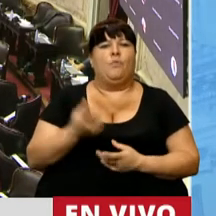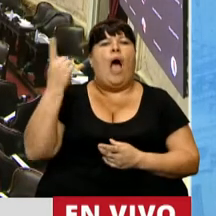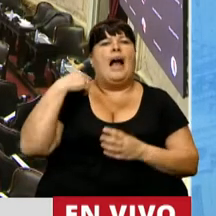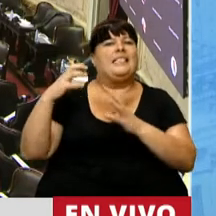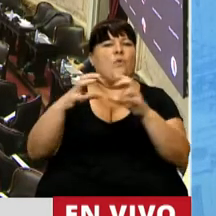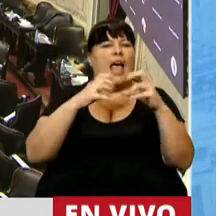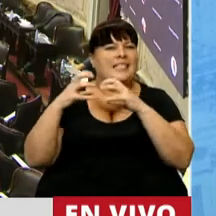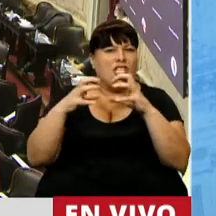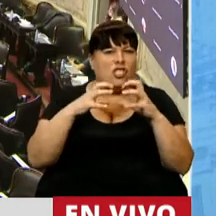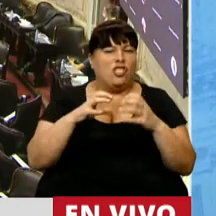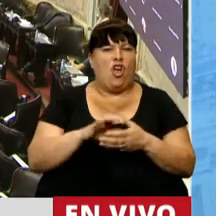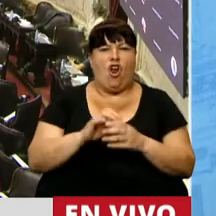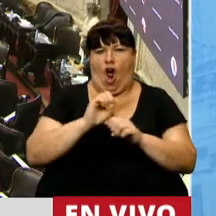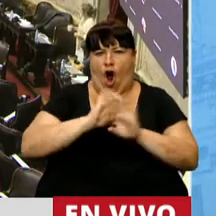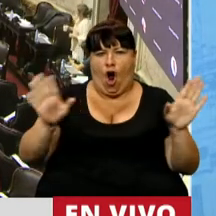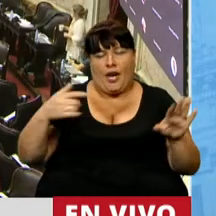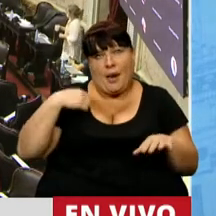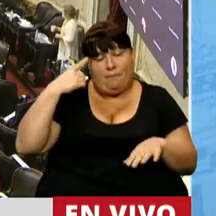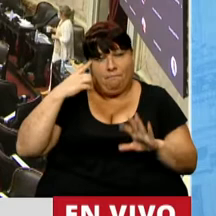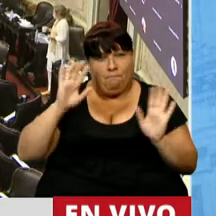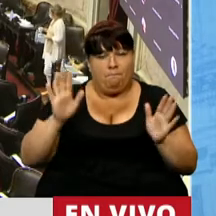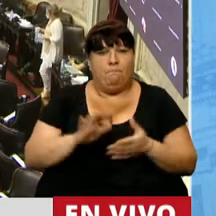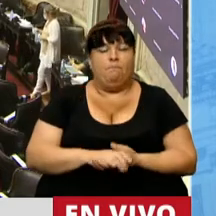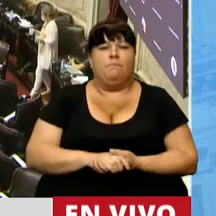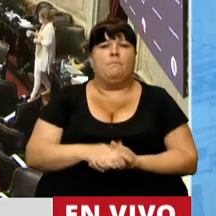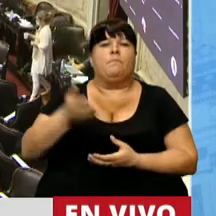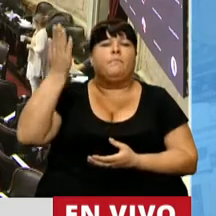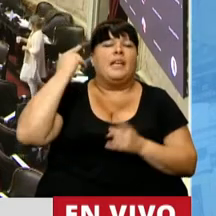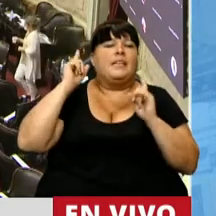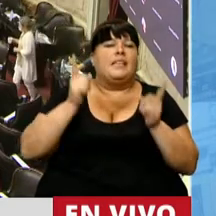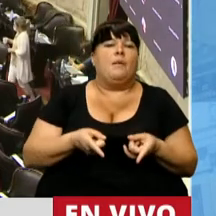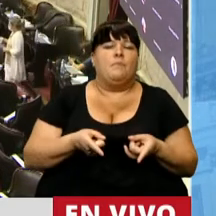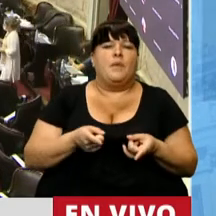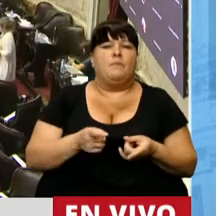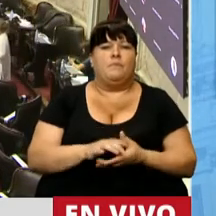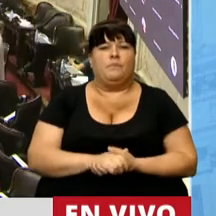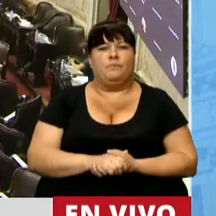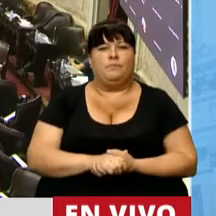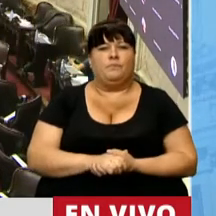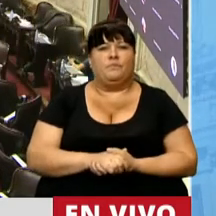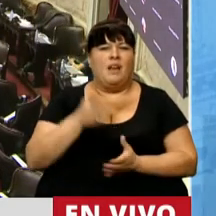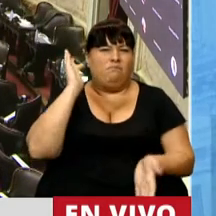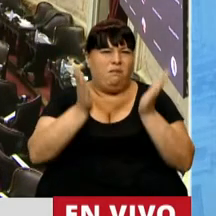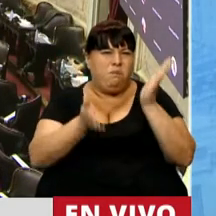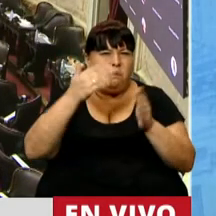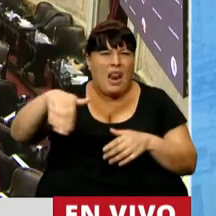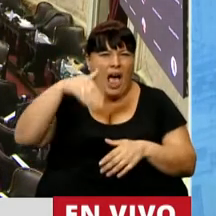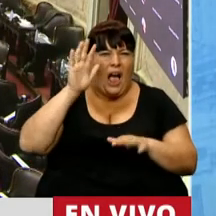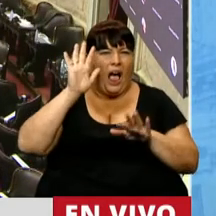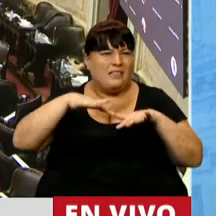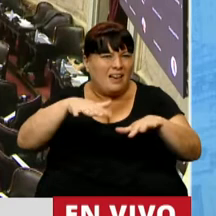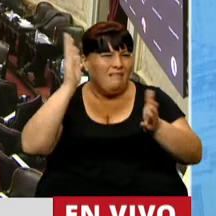sesión trágica, diría yo, donde además se trataron con represión en la calle.